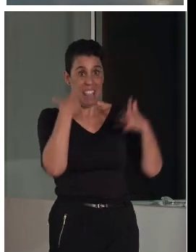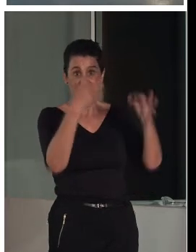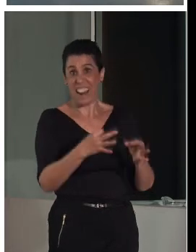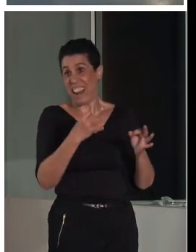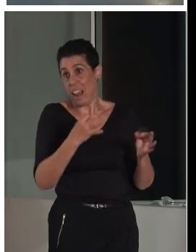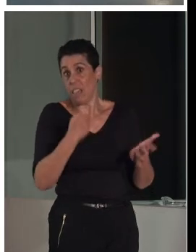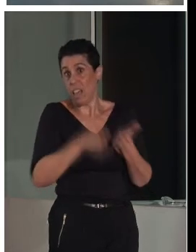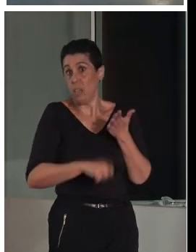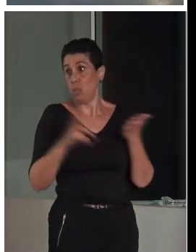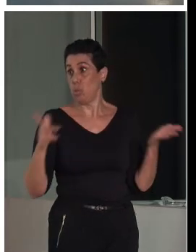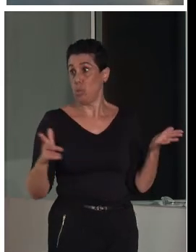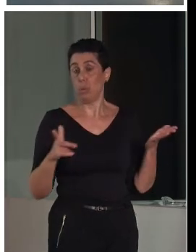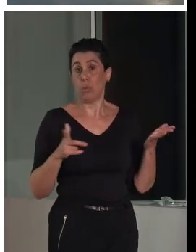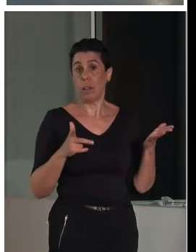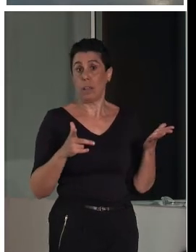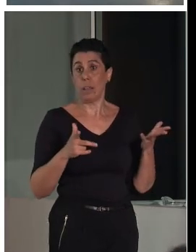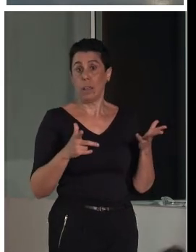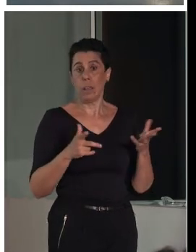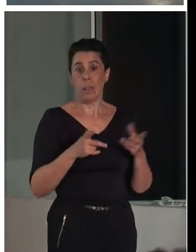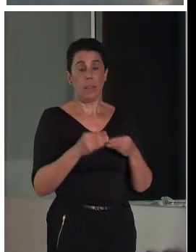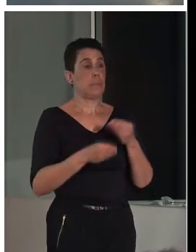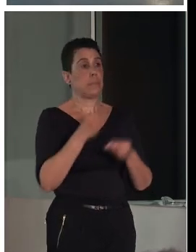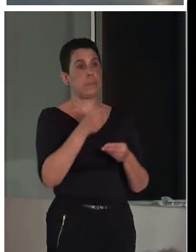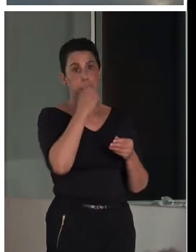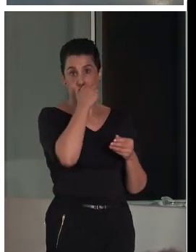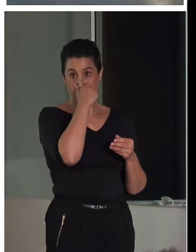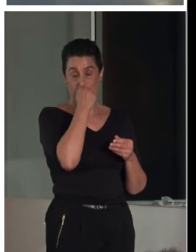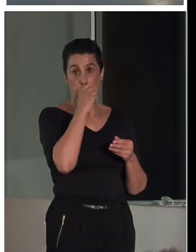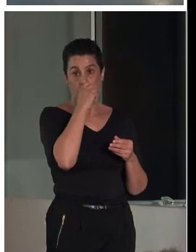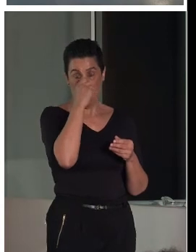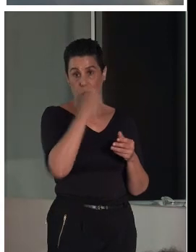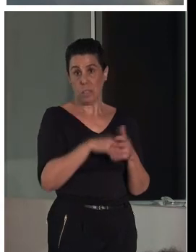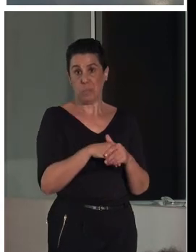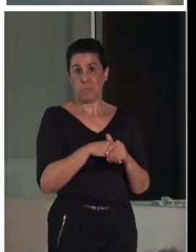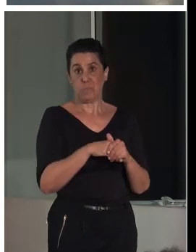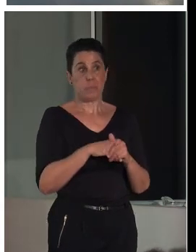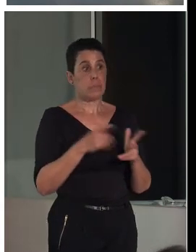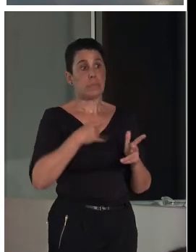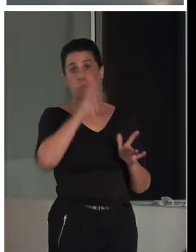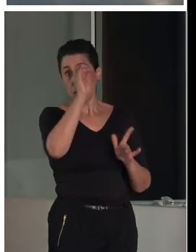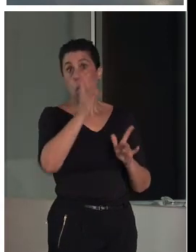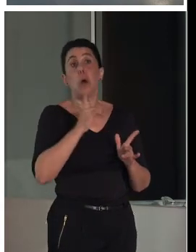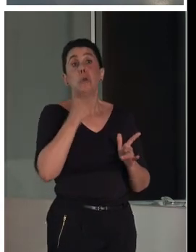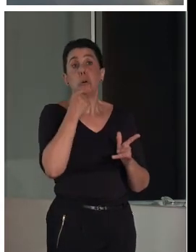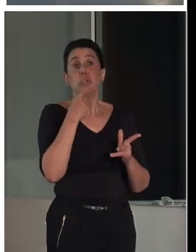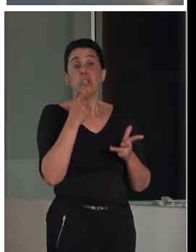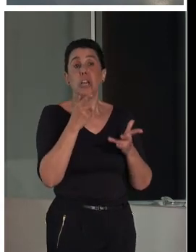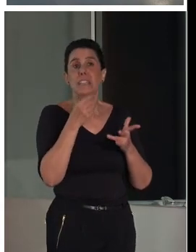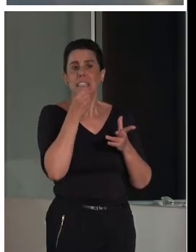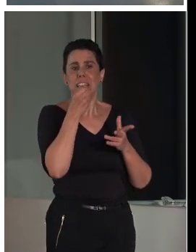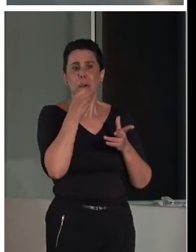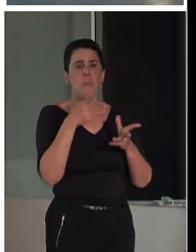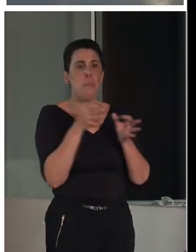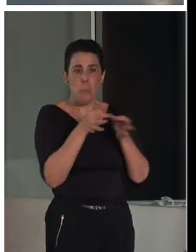¿qué es lo que tenemos que hacer para…? Nosotros estamos en el punto… No sé si somos un modelo de buenas prácticas realmente, porque no hemos